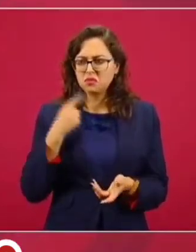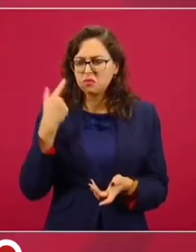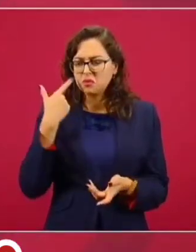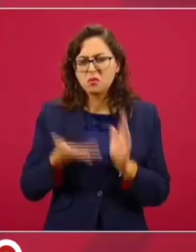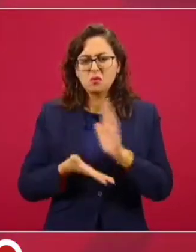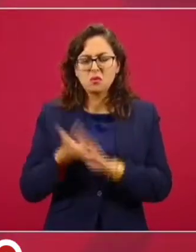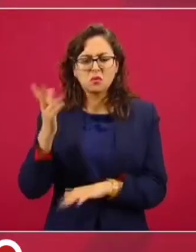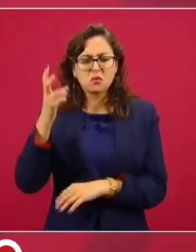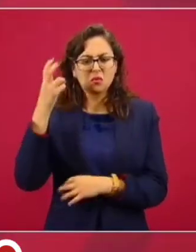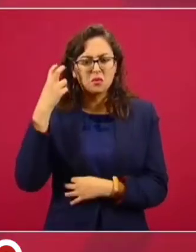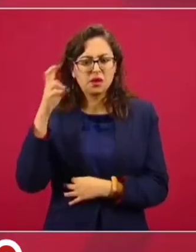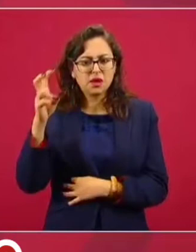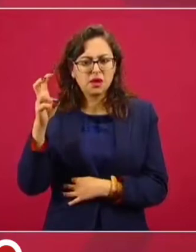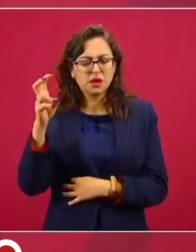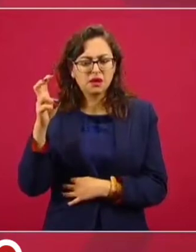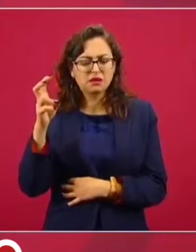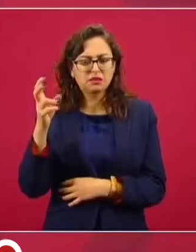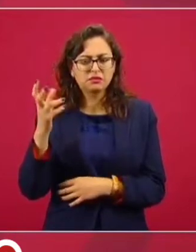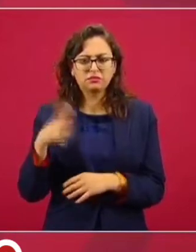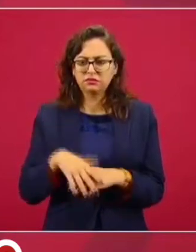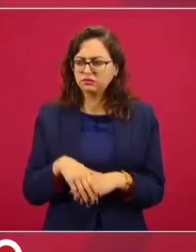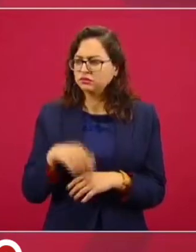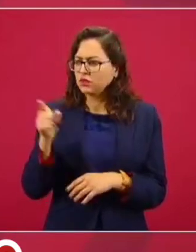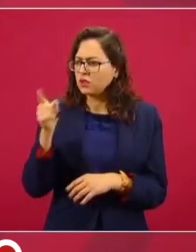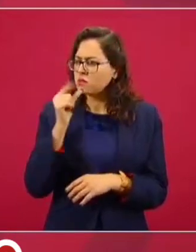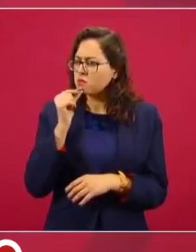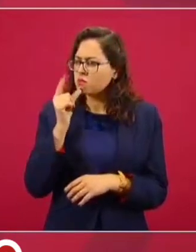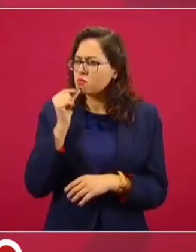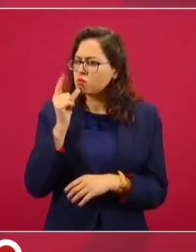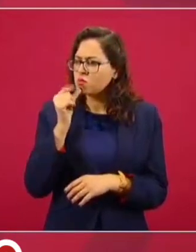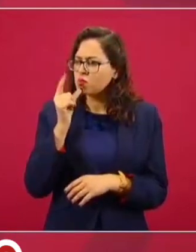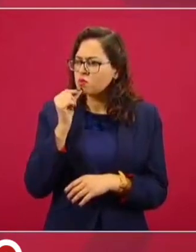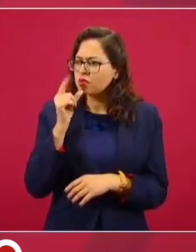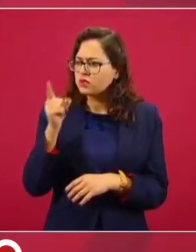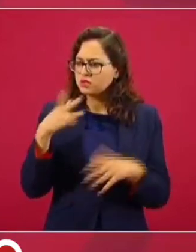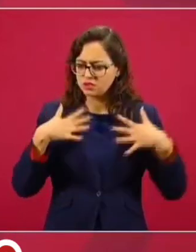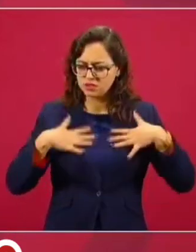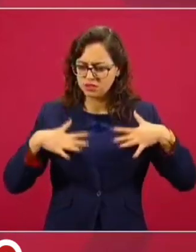vigilante, un informado,